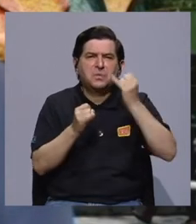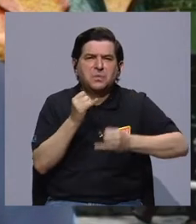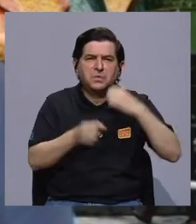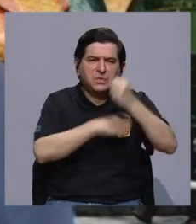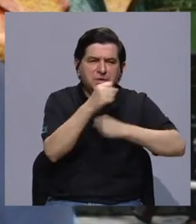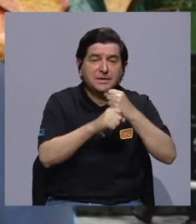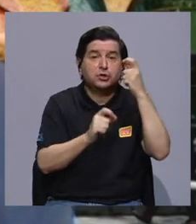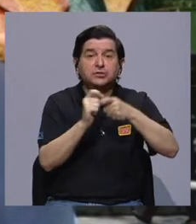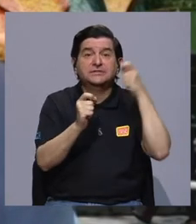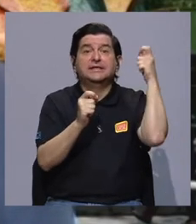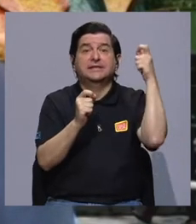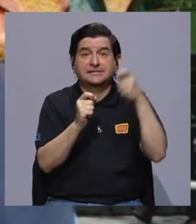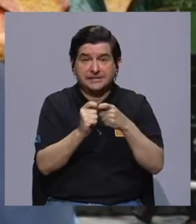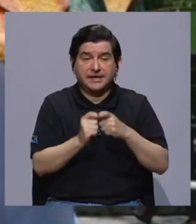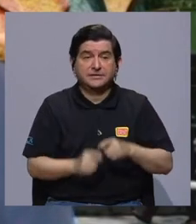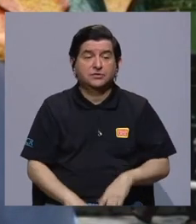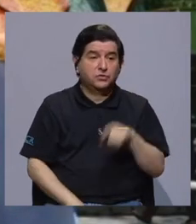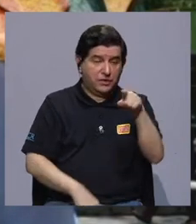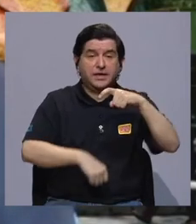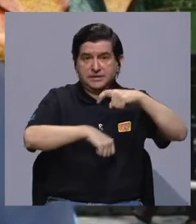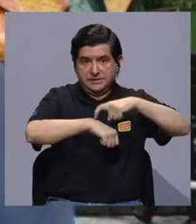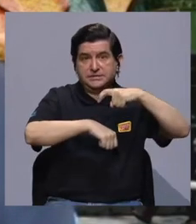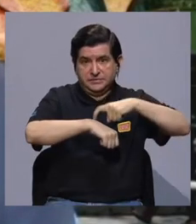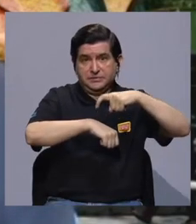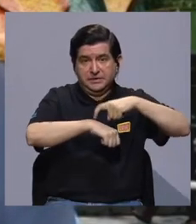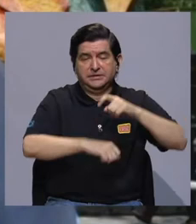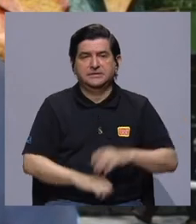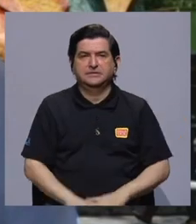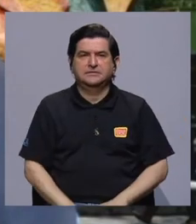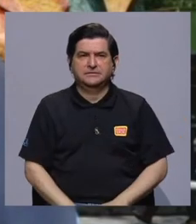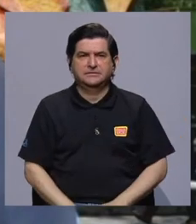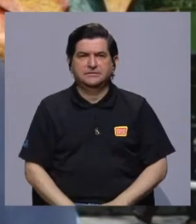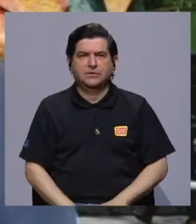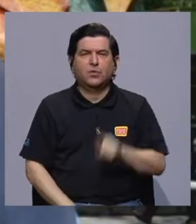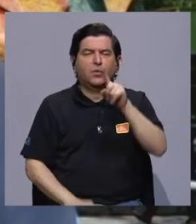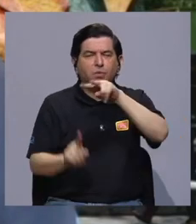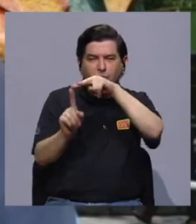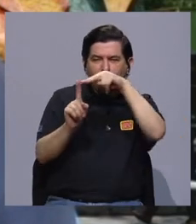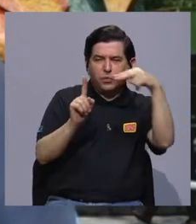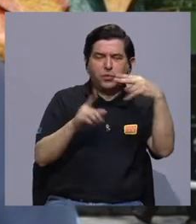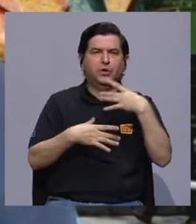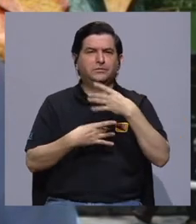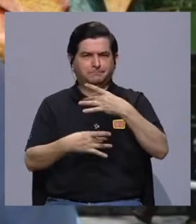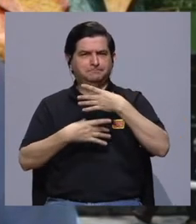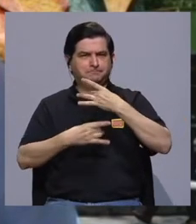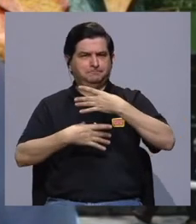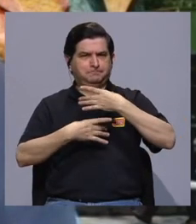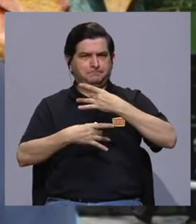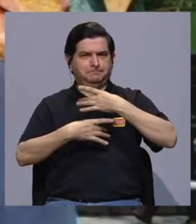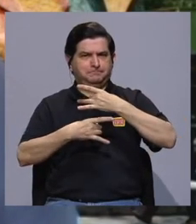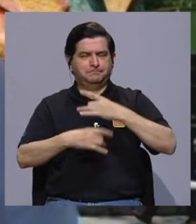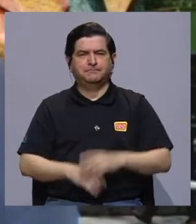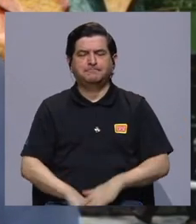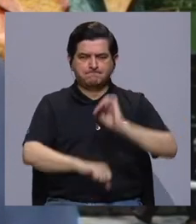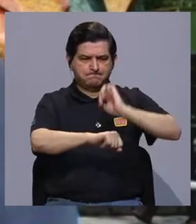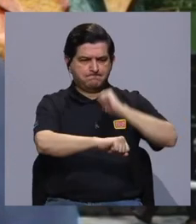en los últimos años y específicamente en ese año, con una visión muy interesante,